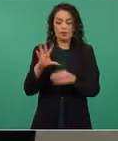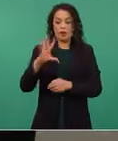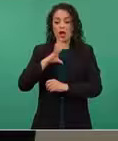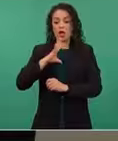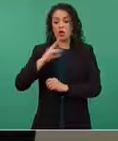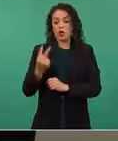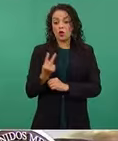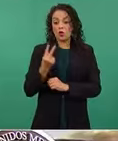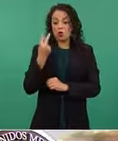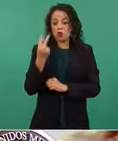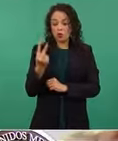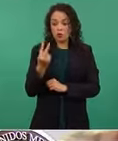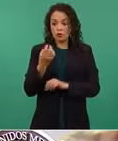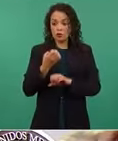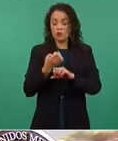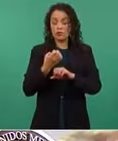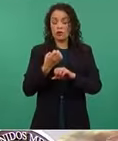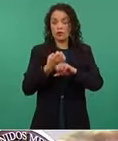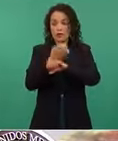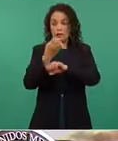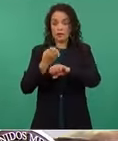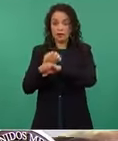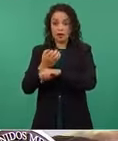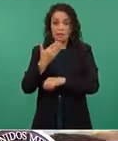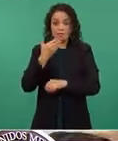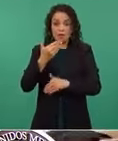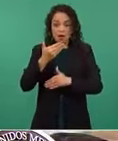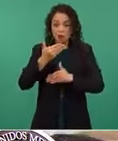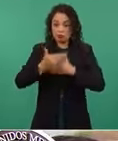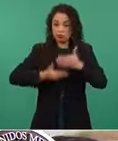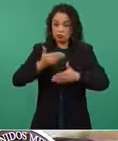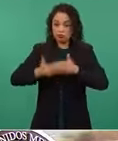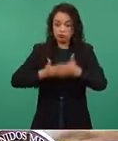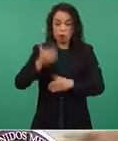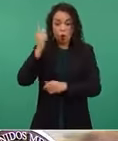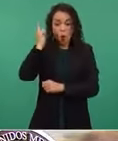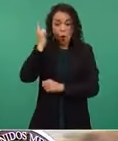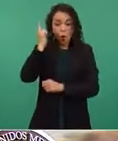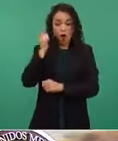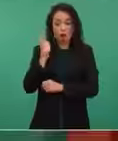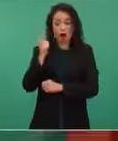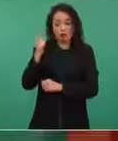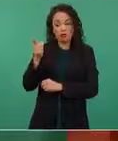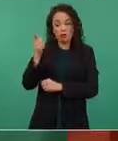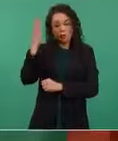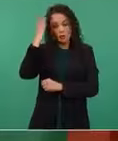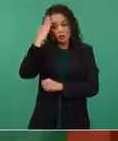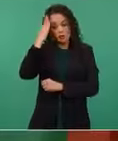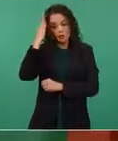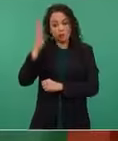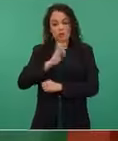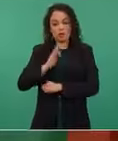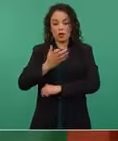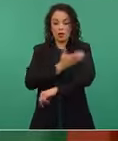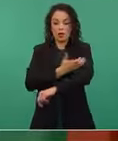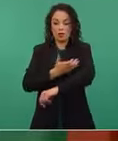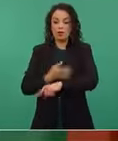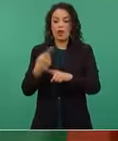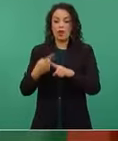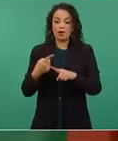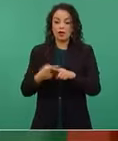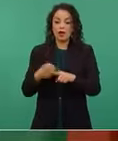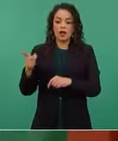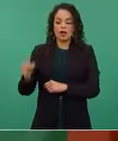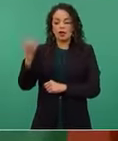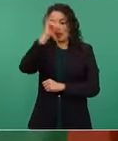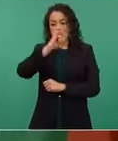que han tenido el mejor avance, ojalá que nos puedan acompañar sus mandatarias y mandatarios, son la Ciudad de México, la jefa de